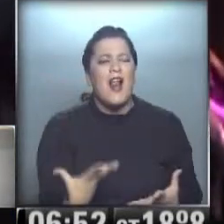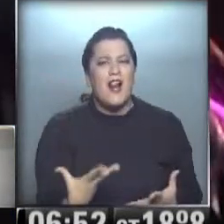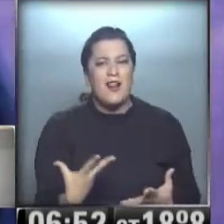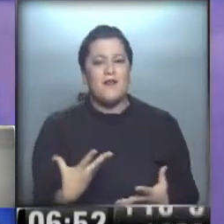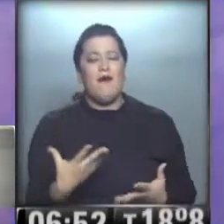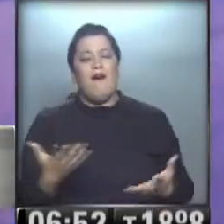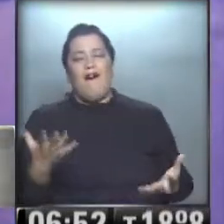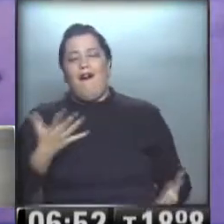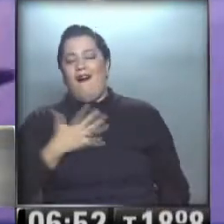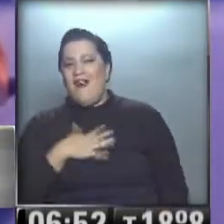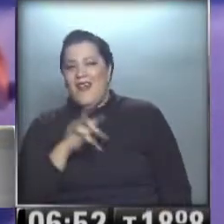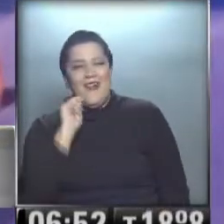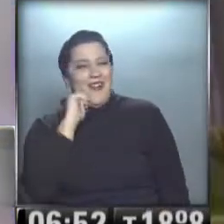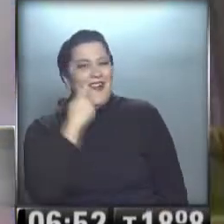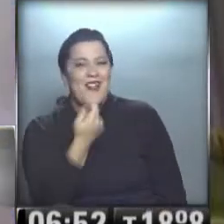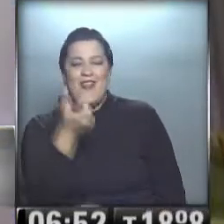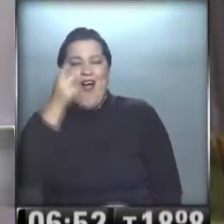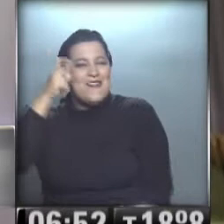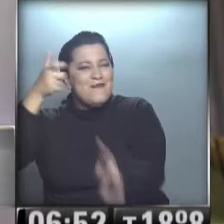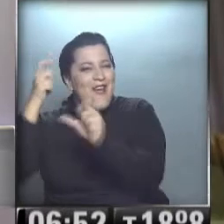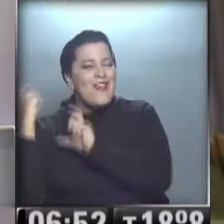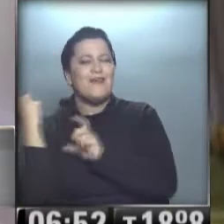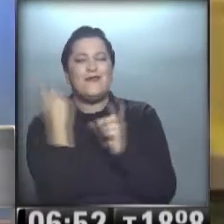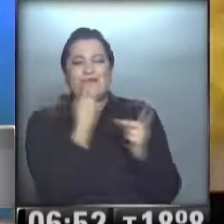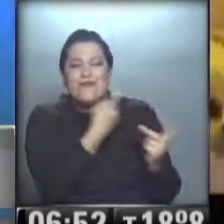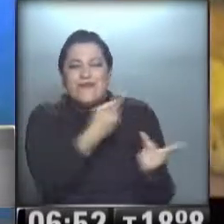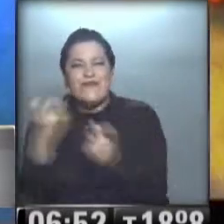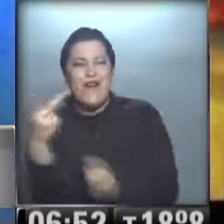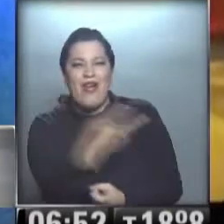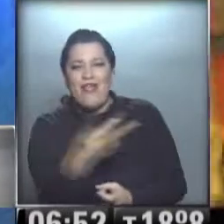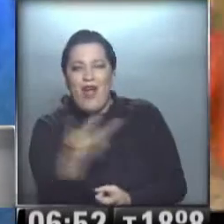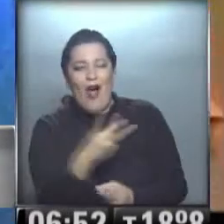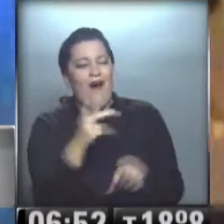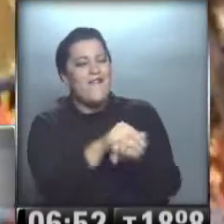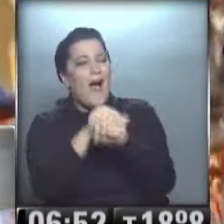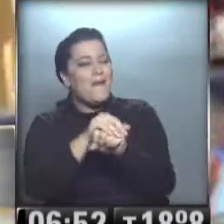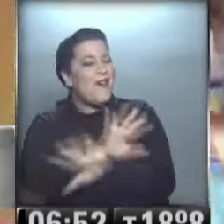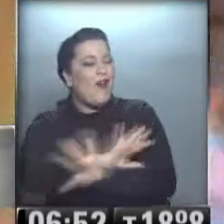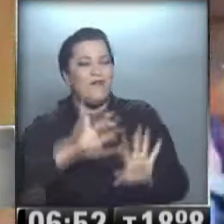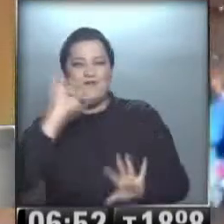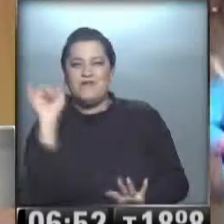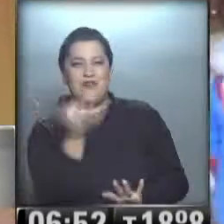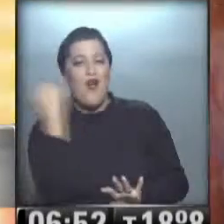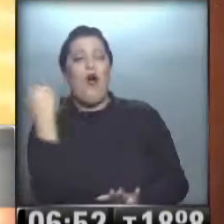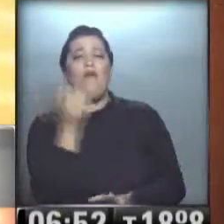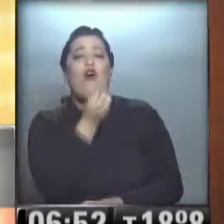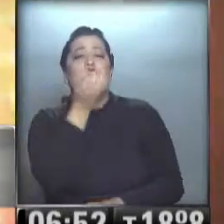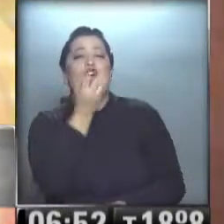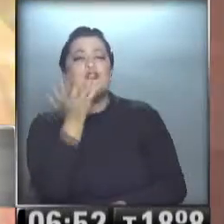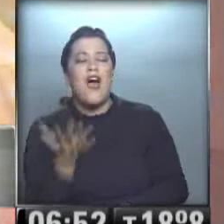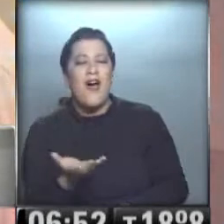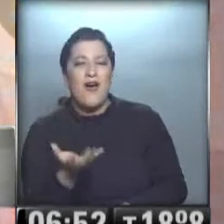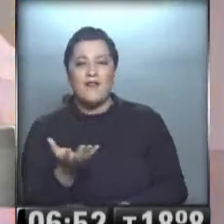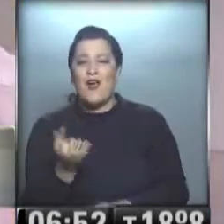Qué linda experiencia, ¿no? Aprendiste un montonazo. Aprendí un montón, un amigo increíble. ¿Y la rosa? La